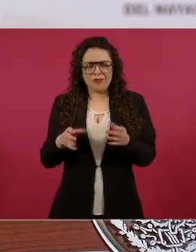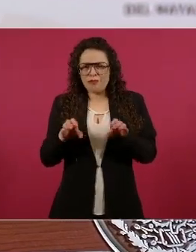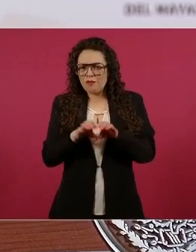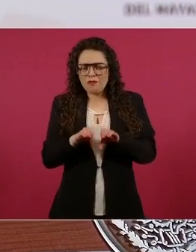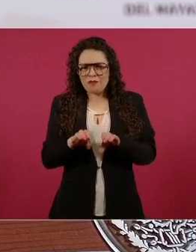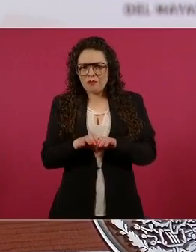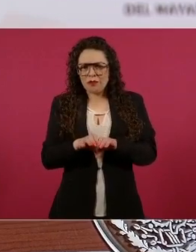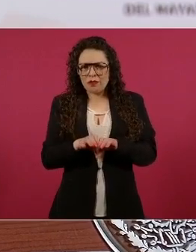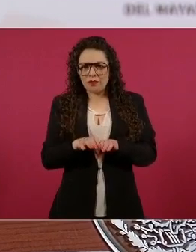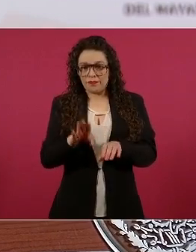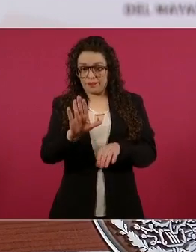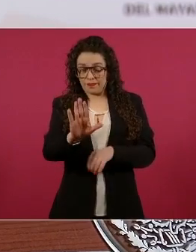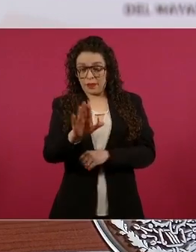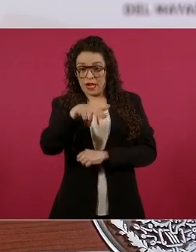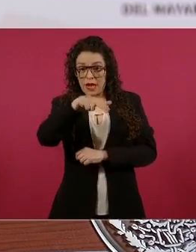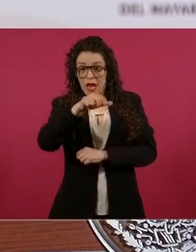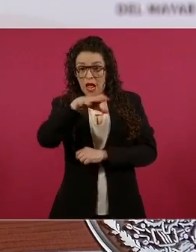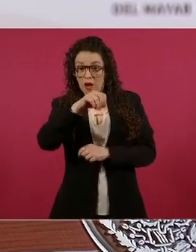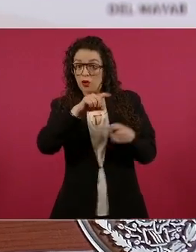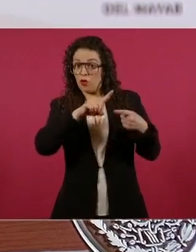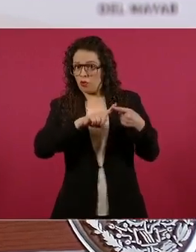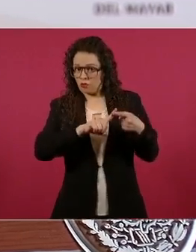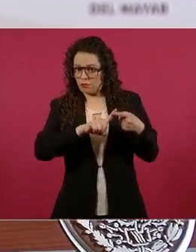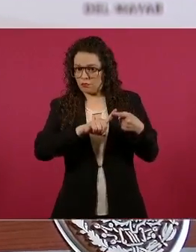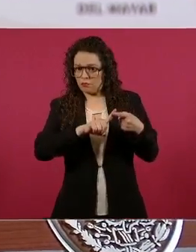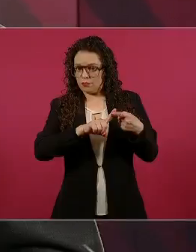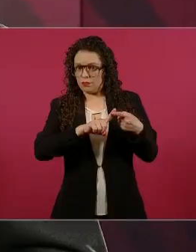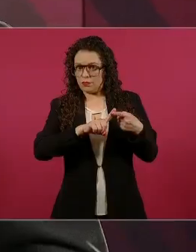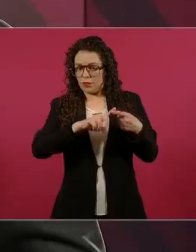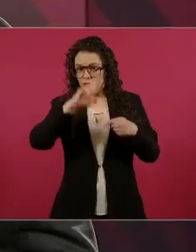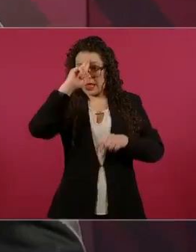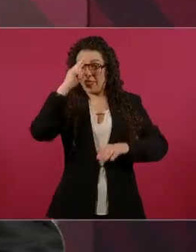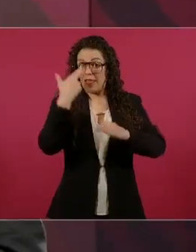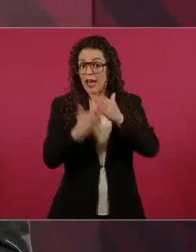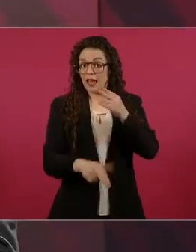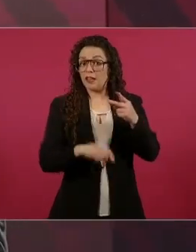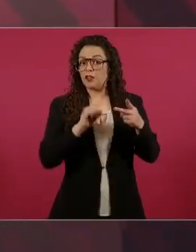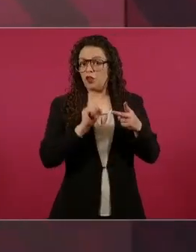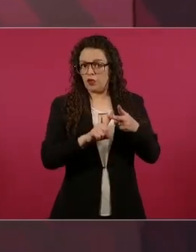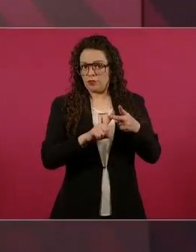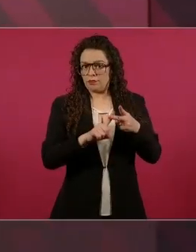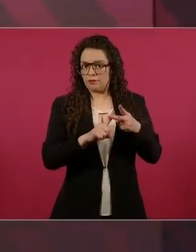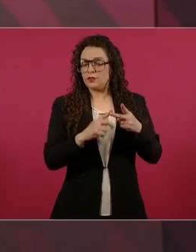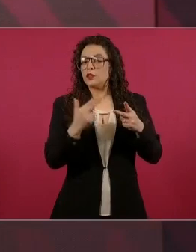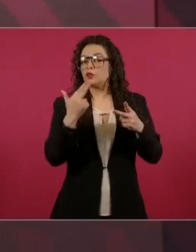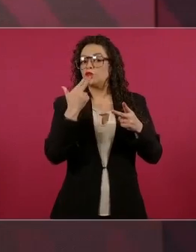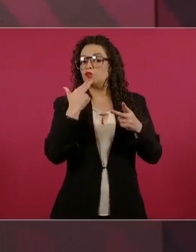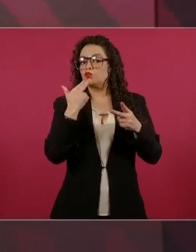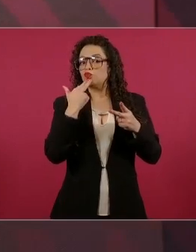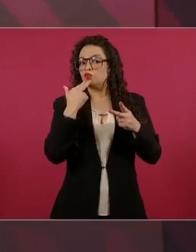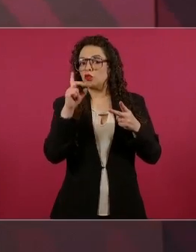y otra cosa es el consumo. Un poco lo de Estados Unidos.